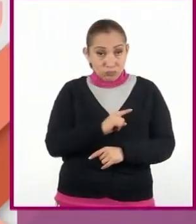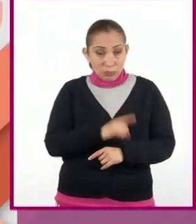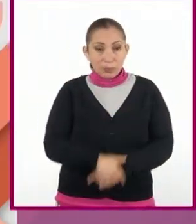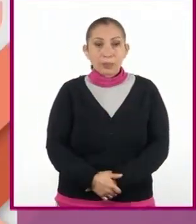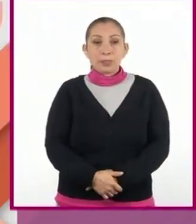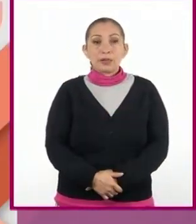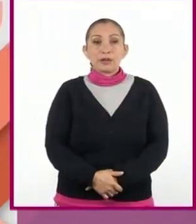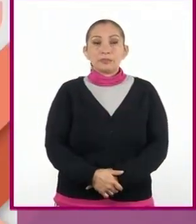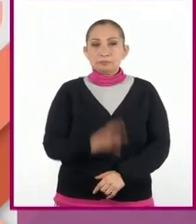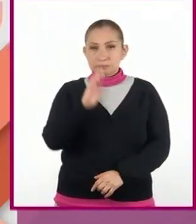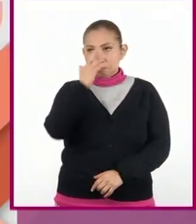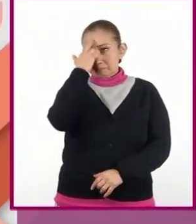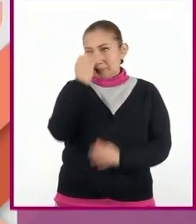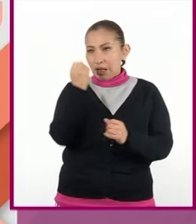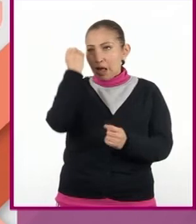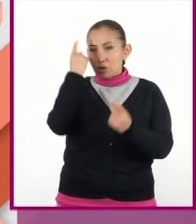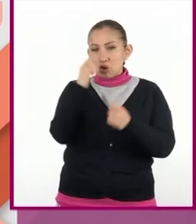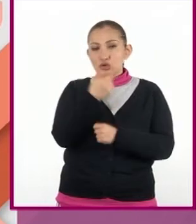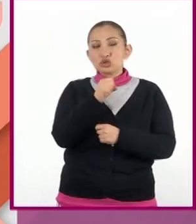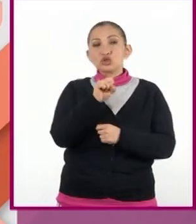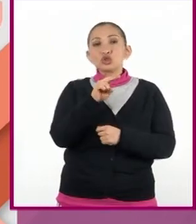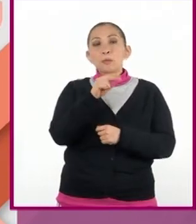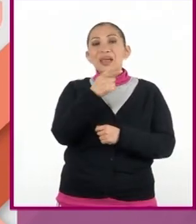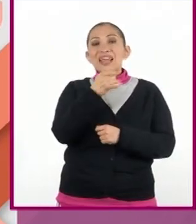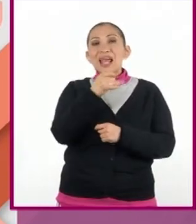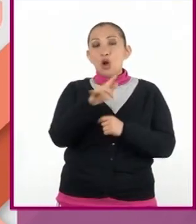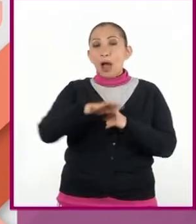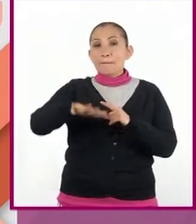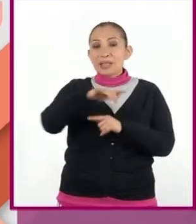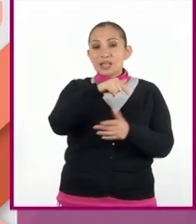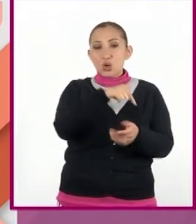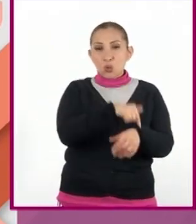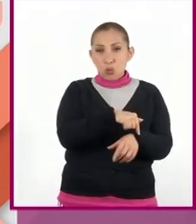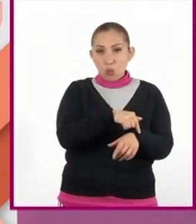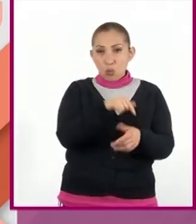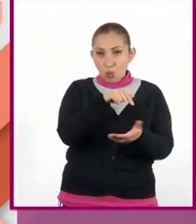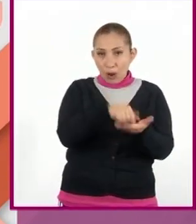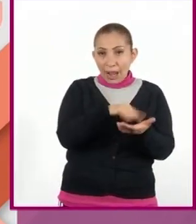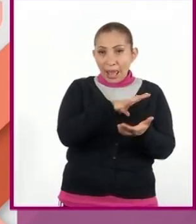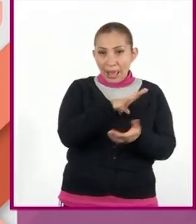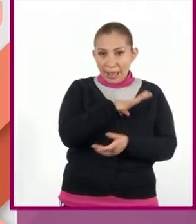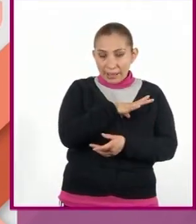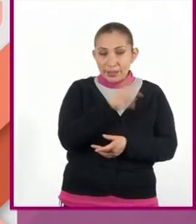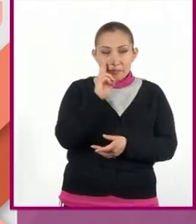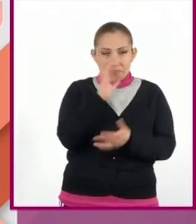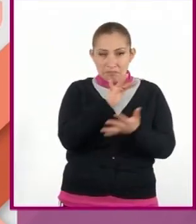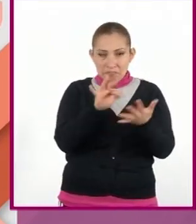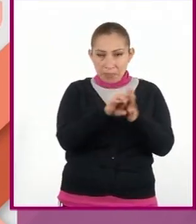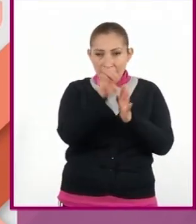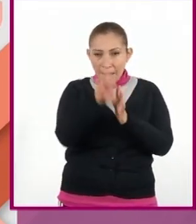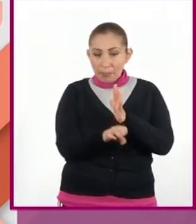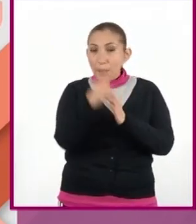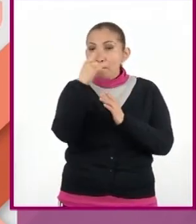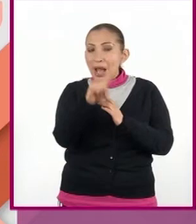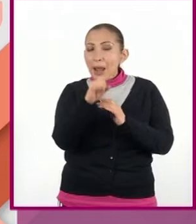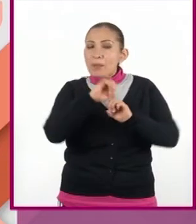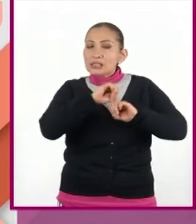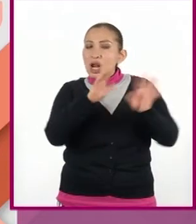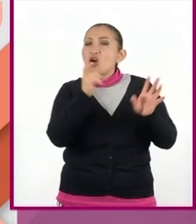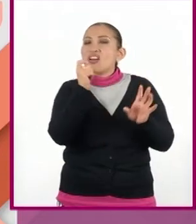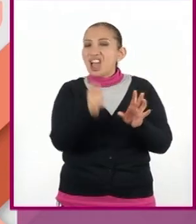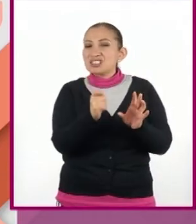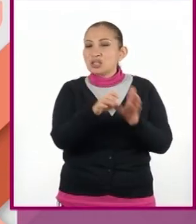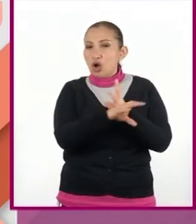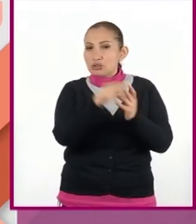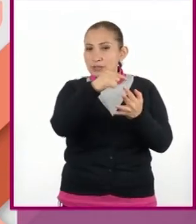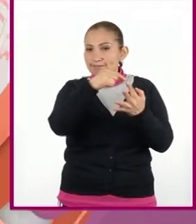Repasemos algunos subgéneros, el ambiente y espacio en que se desarrollan y leamos un ejemplo para tener más claros